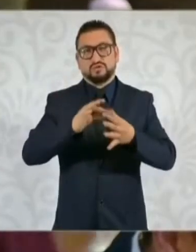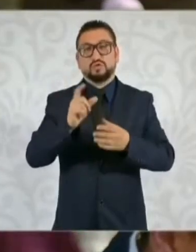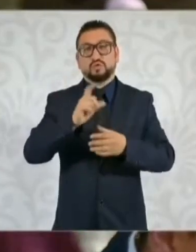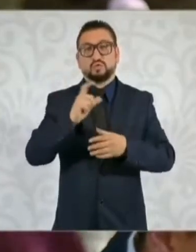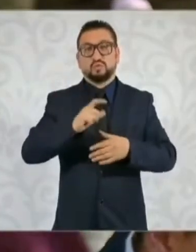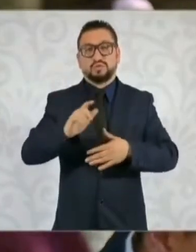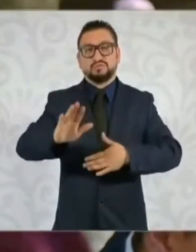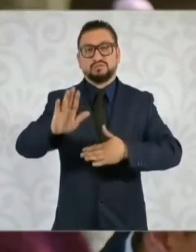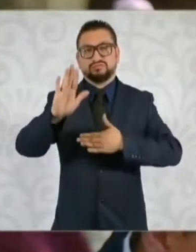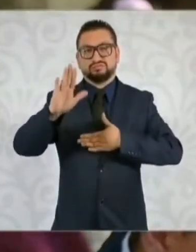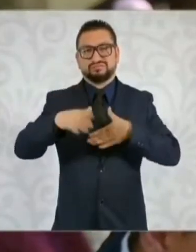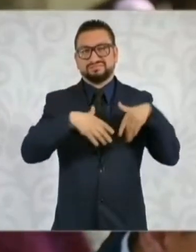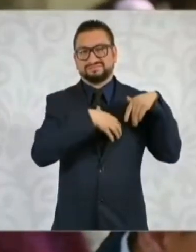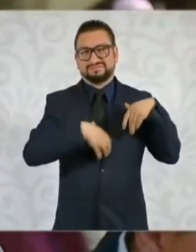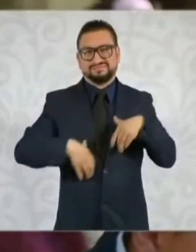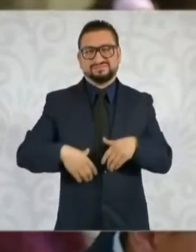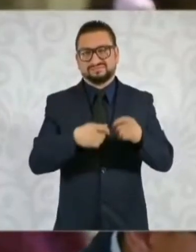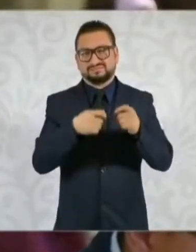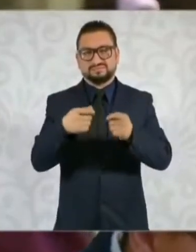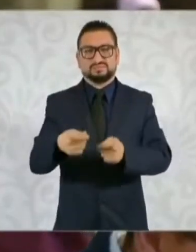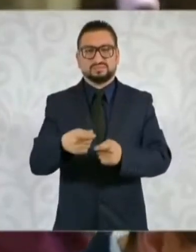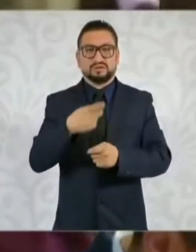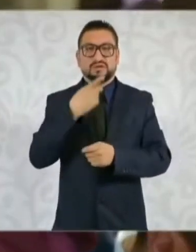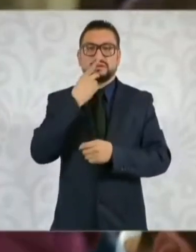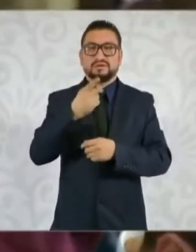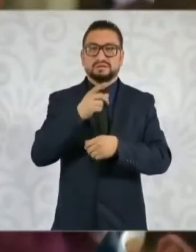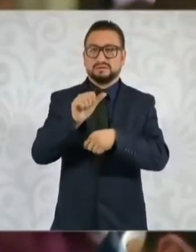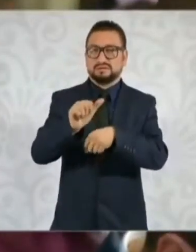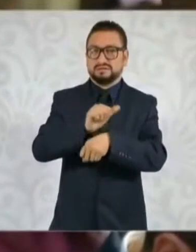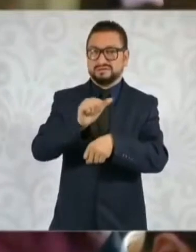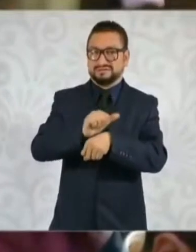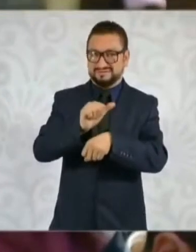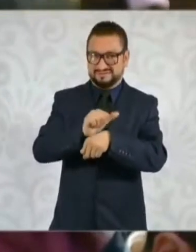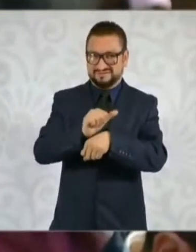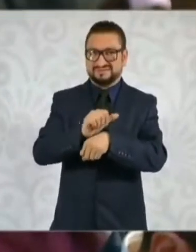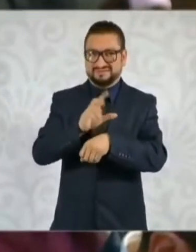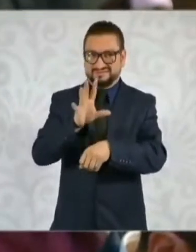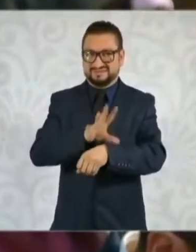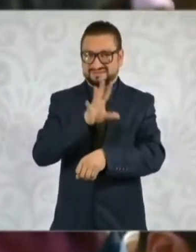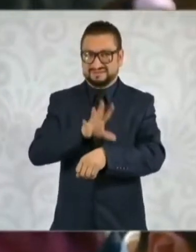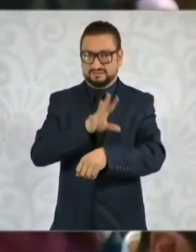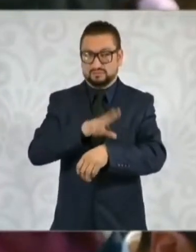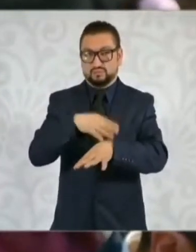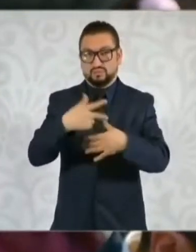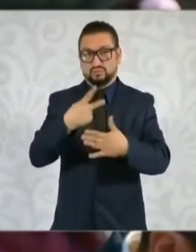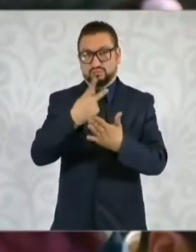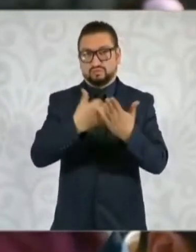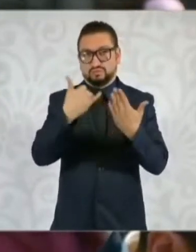posesión, mencionaba lo del carro eléctrico, que es un proyecto muy importante.